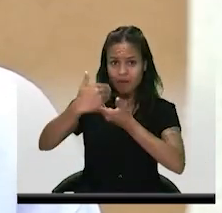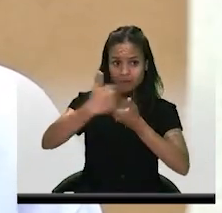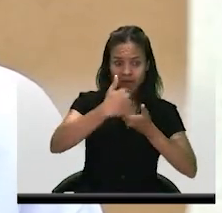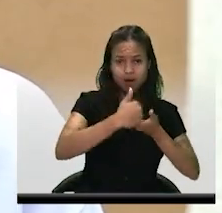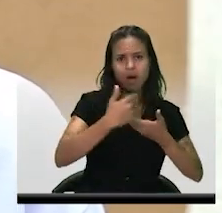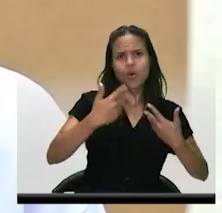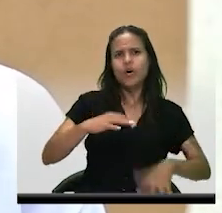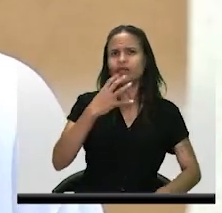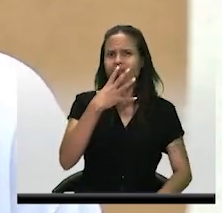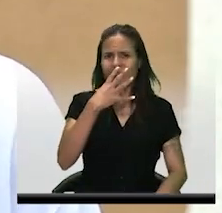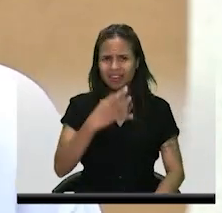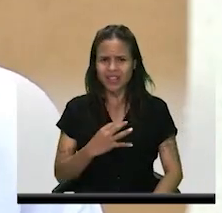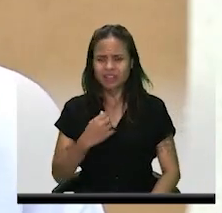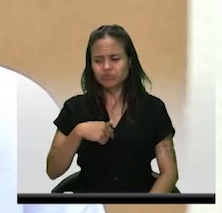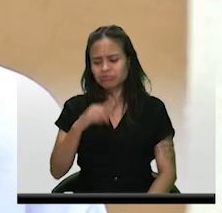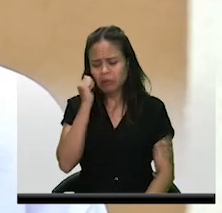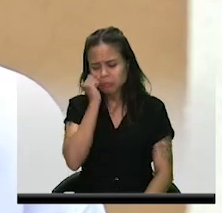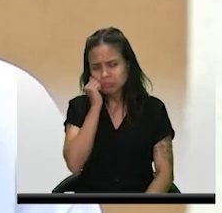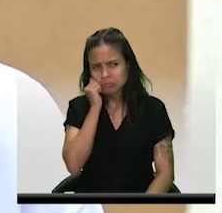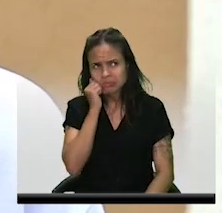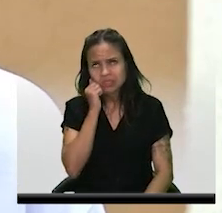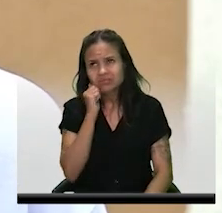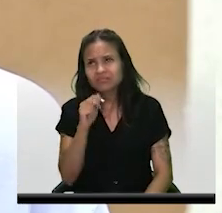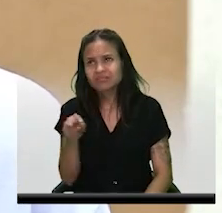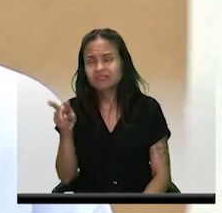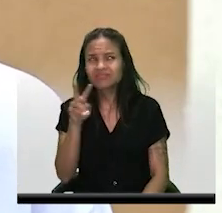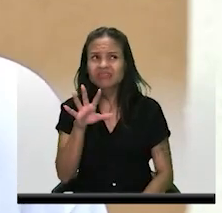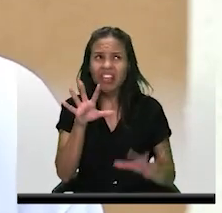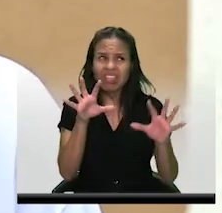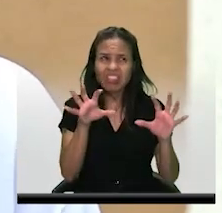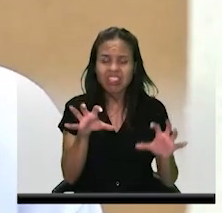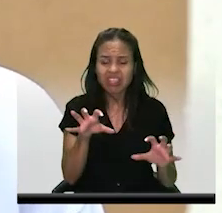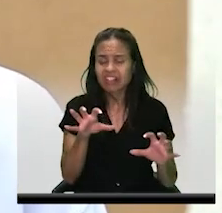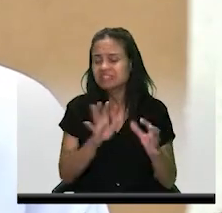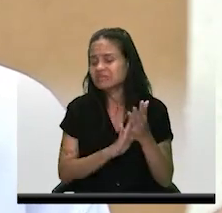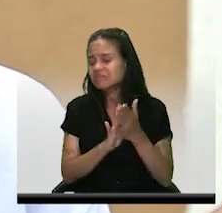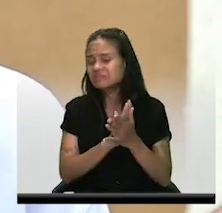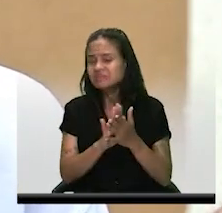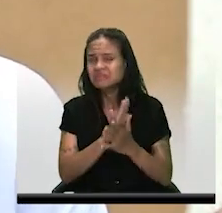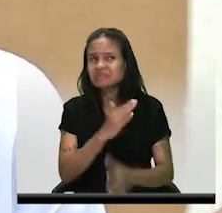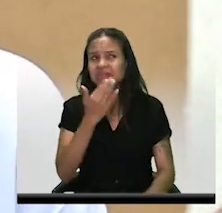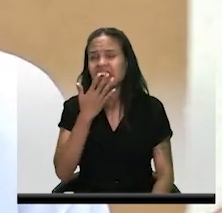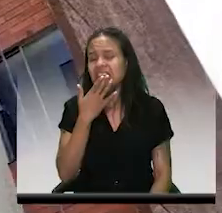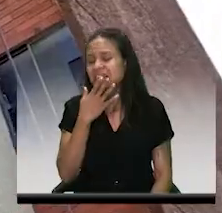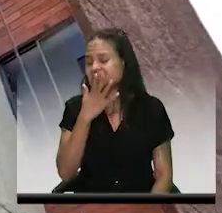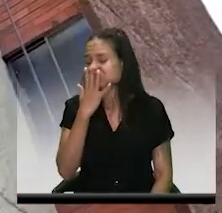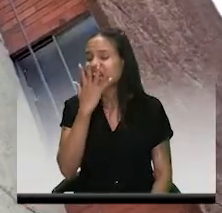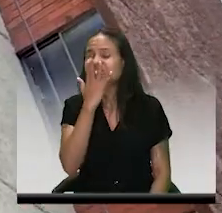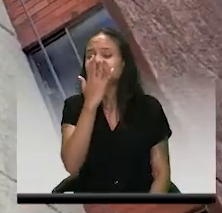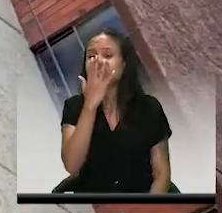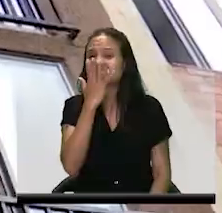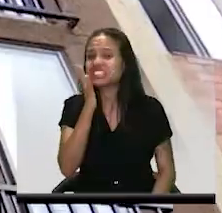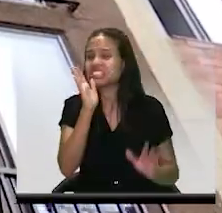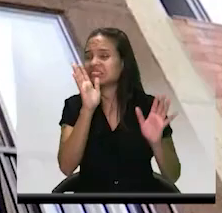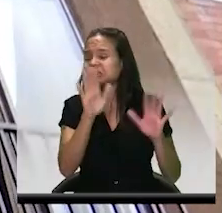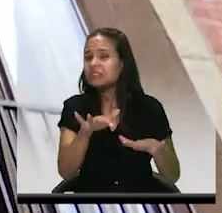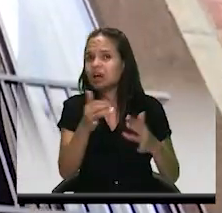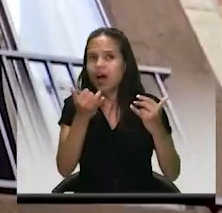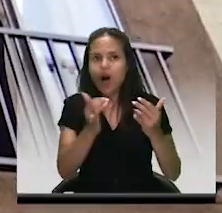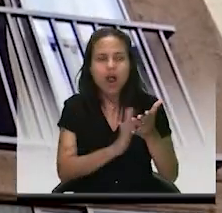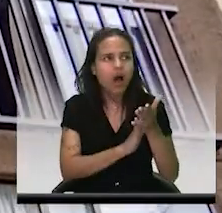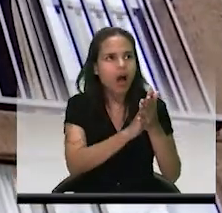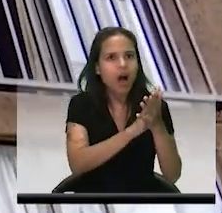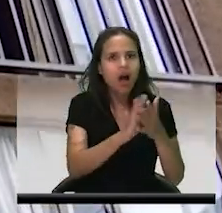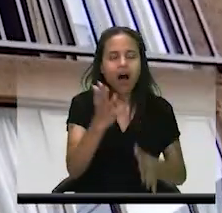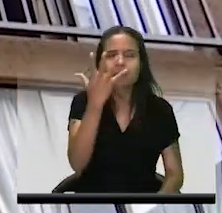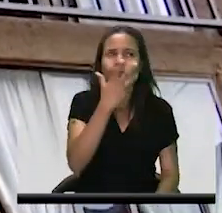ya no tenemos la tristeza de ver que las torres eran muy grises y el aburrimiento muchas veces, quizás de uno porque este sueño no se